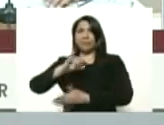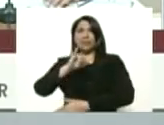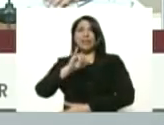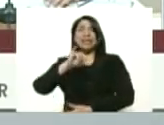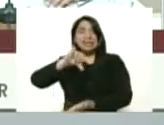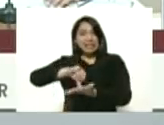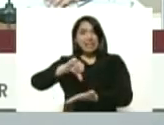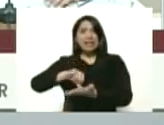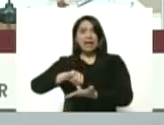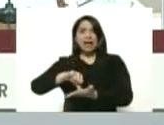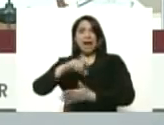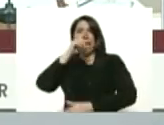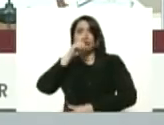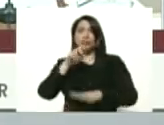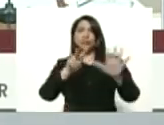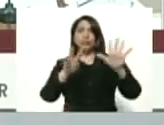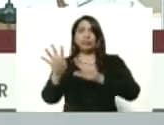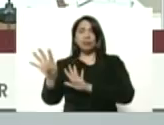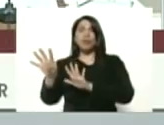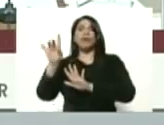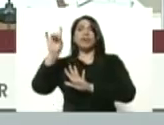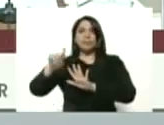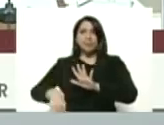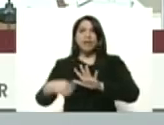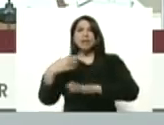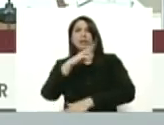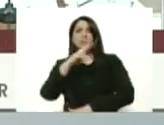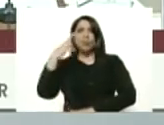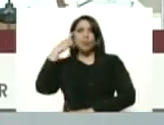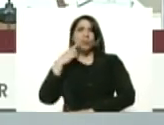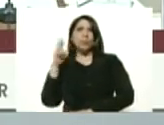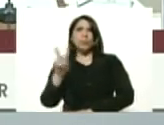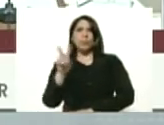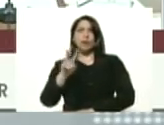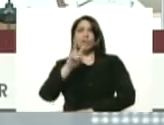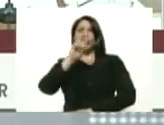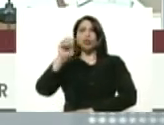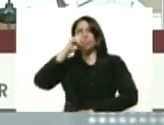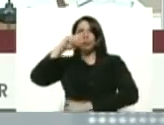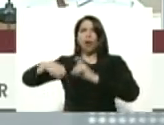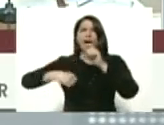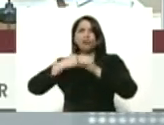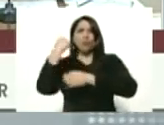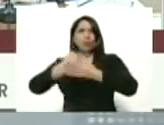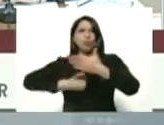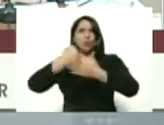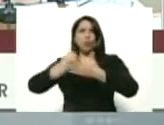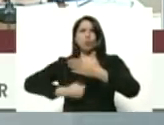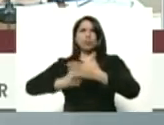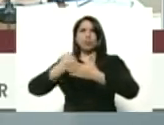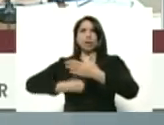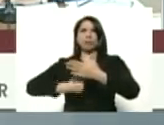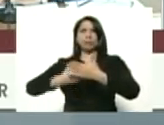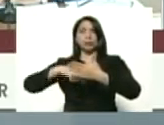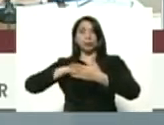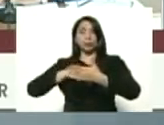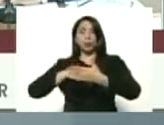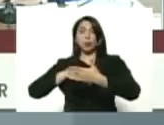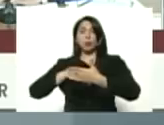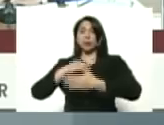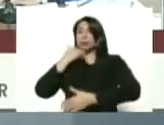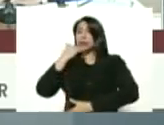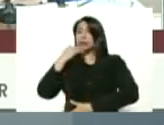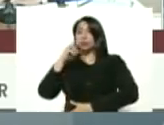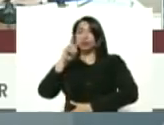la República Bolivariana de Venezuela tiene su historia de lucha 200 años de lucha estamos a las puertas de los